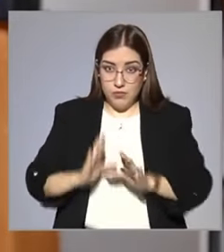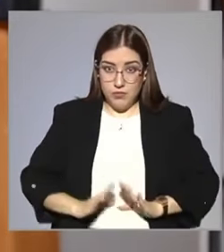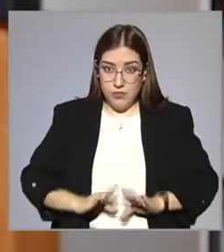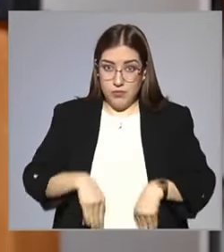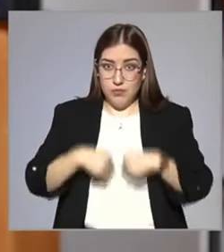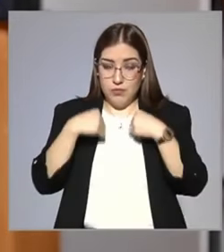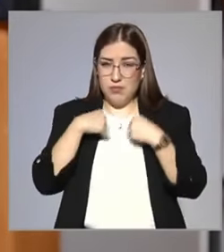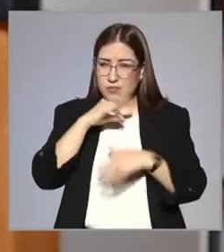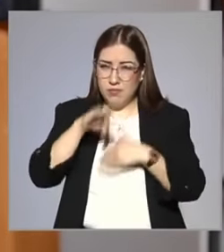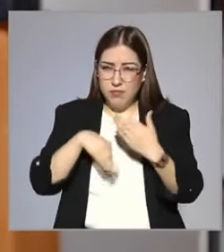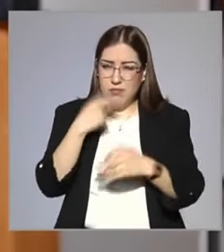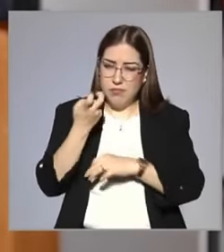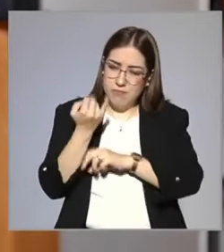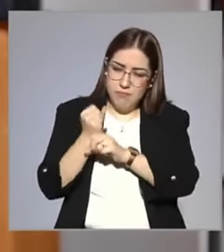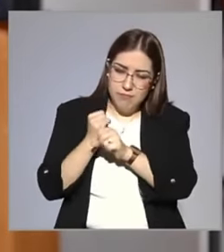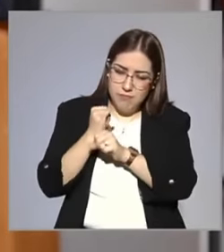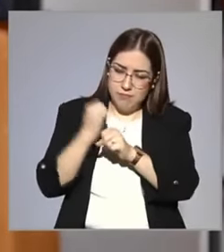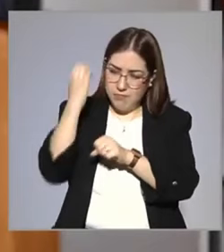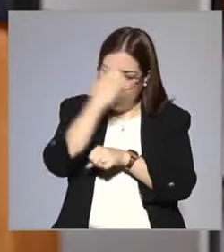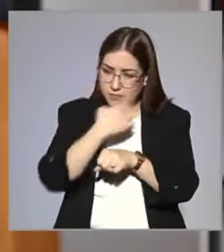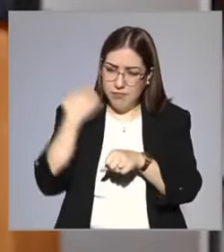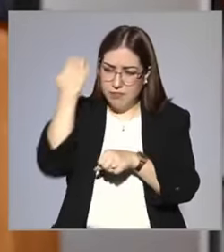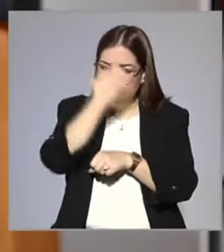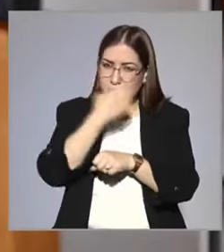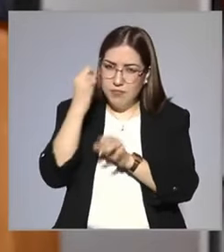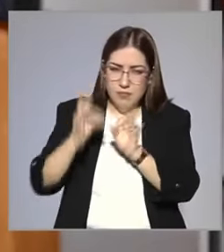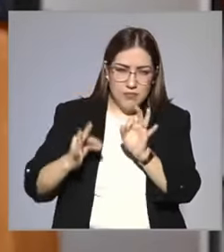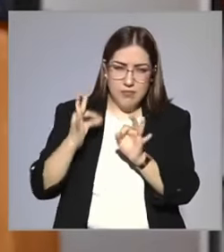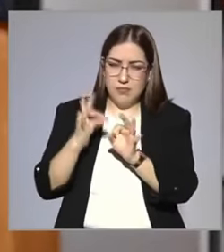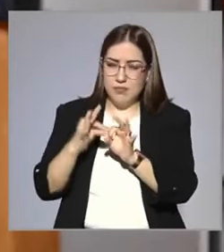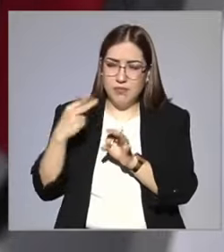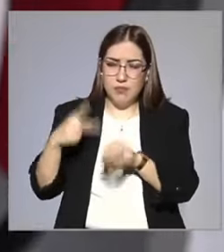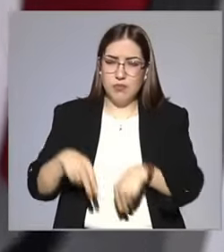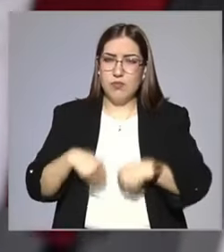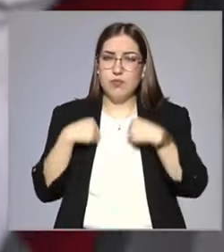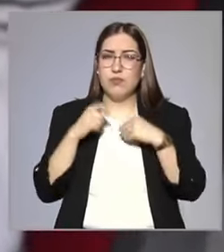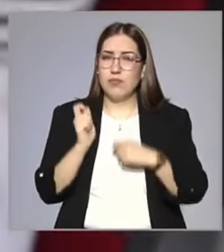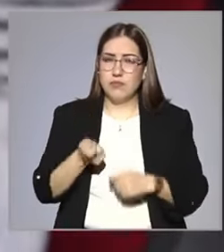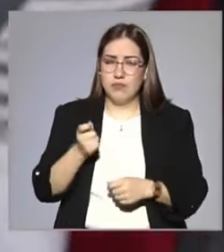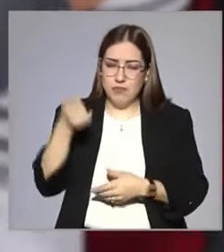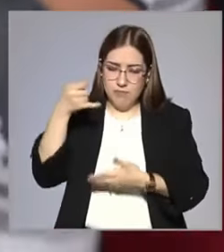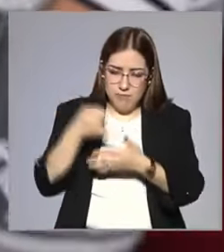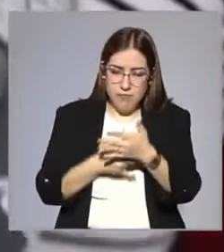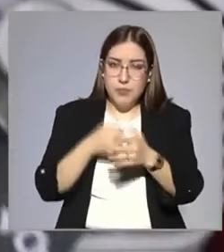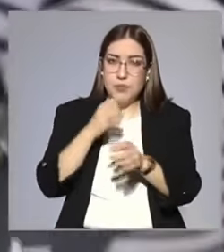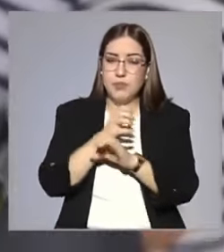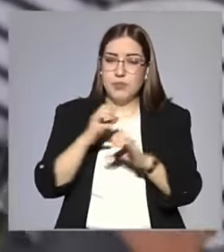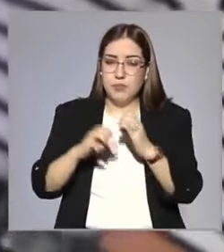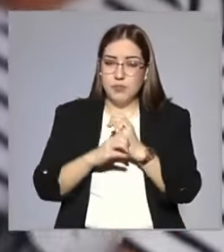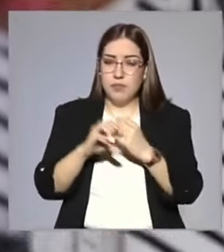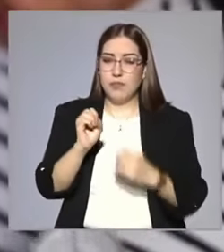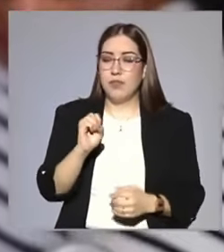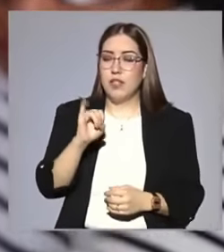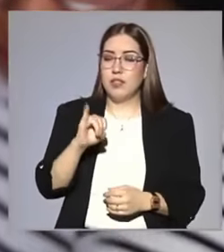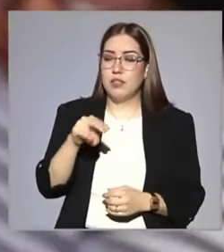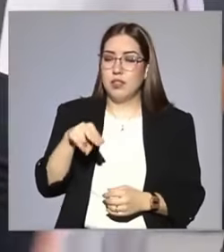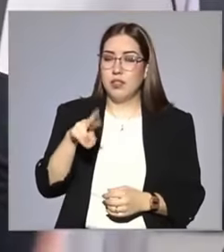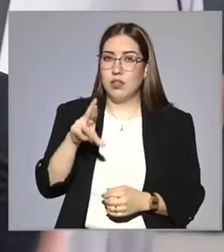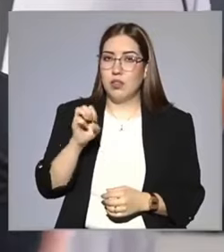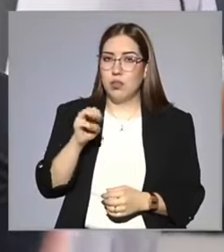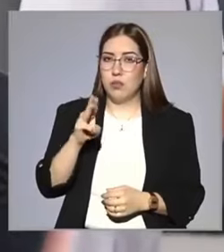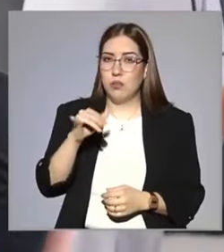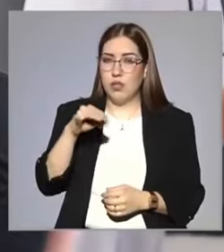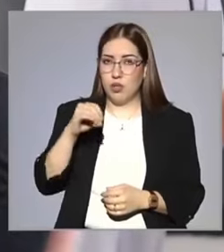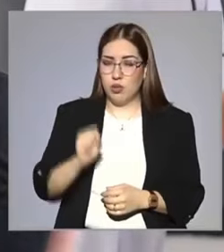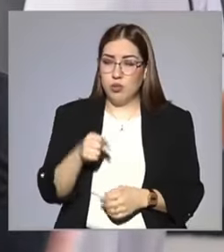y hacemos una exploración clínica también muy detallada de la situación del paciente. Detectamos los cuadros sindrómicos, el tipo de enfermedad o de